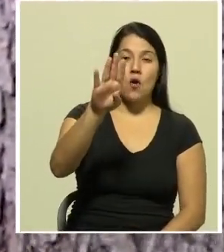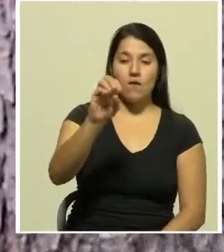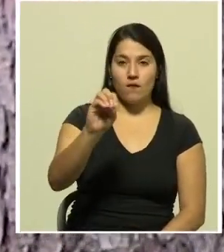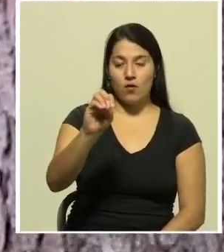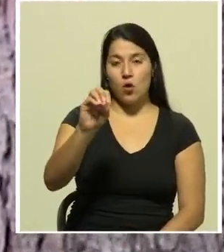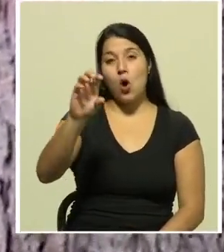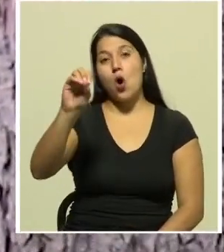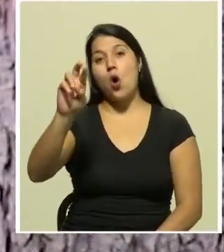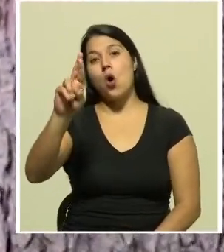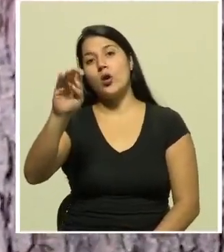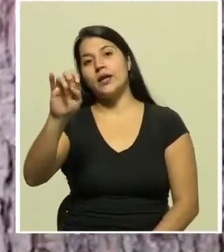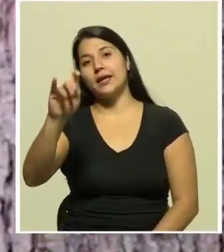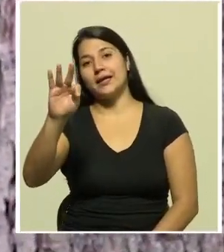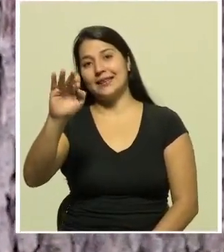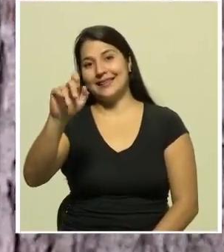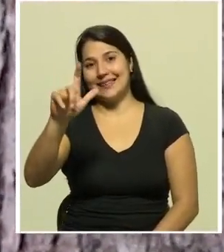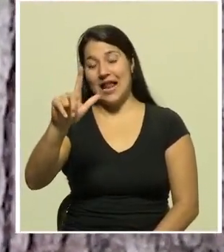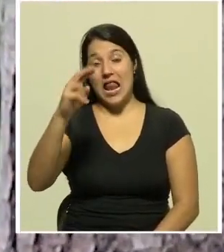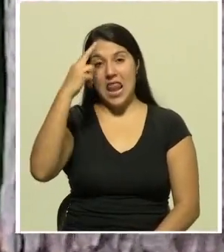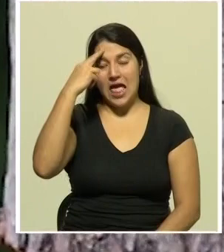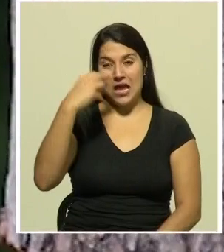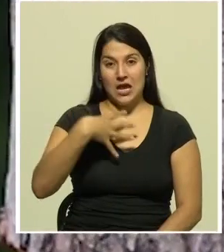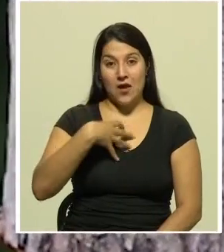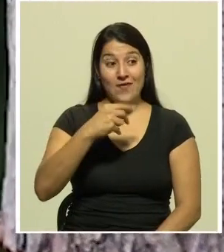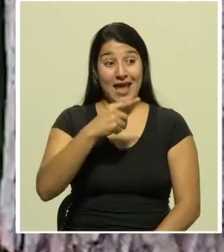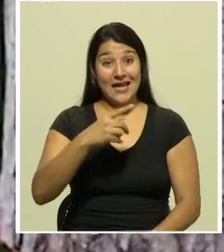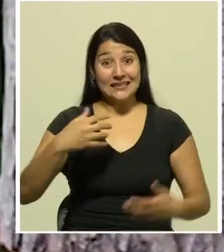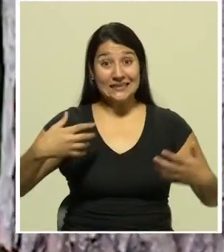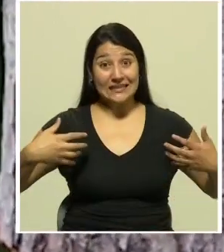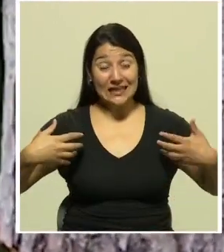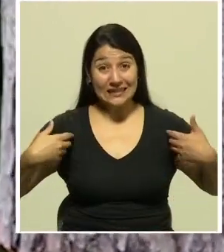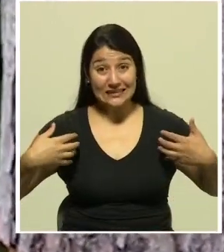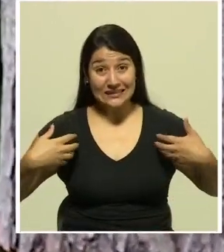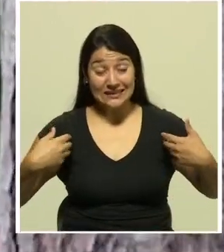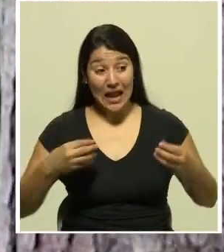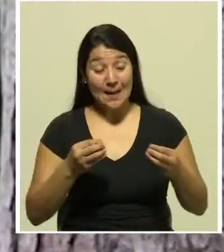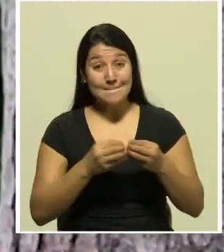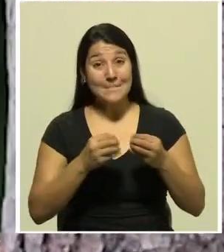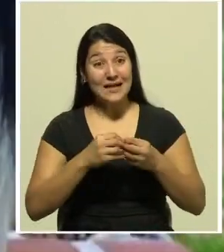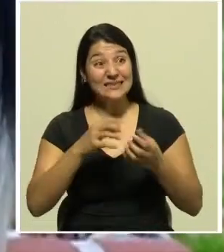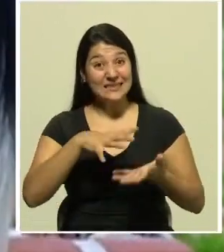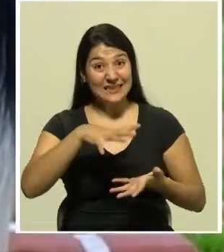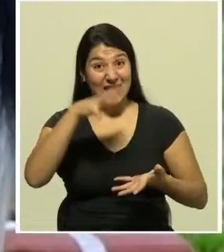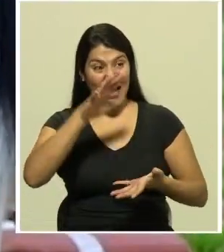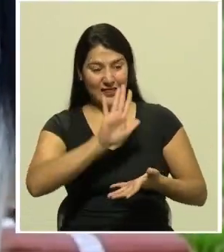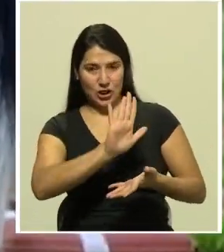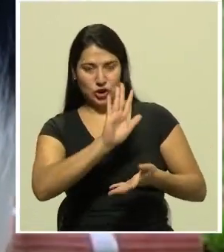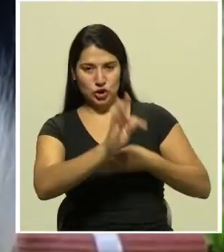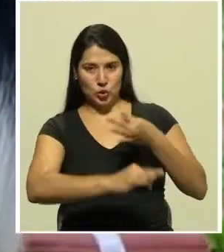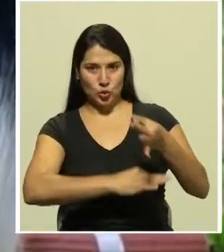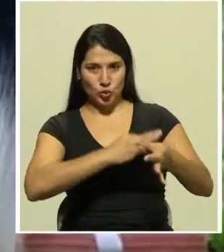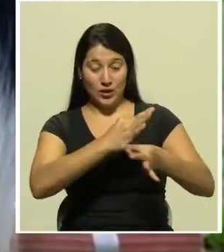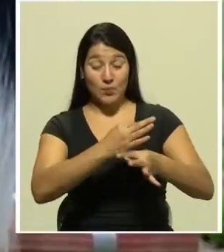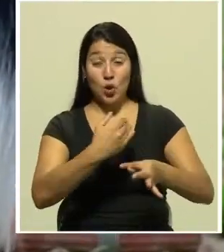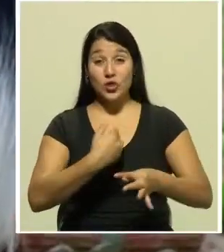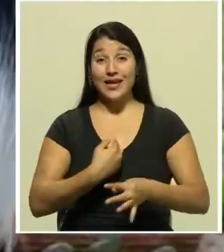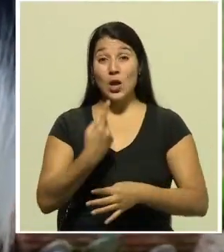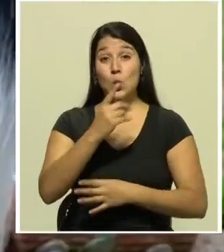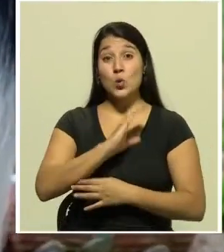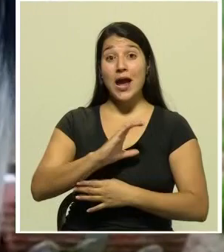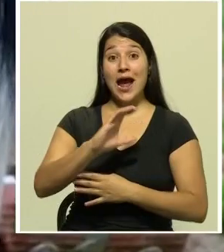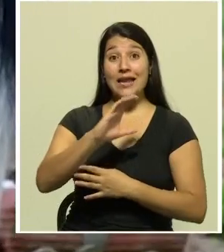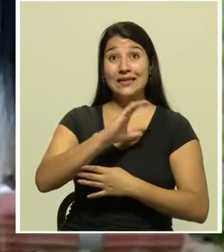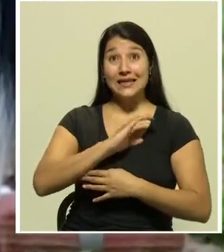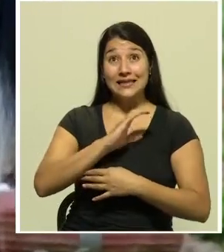se trata de la especie más grande de todos los colobos y poseen la característica en común de haber perdido los